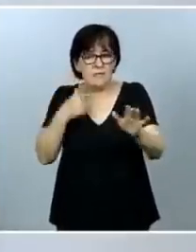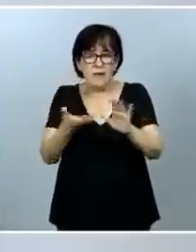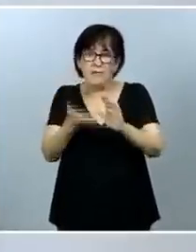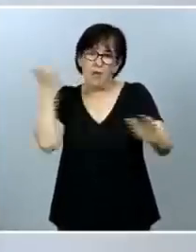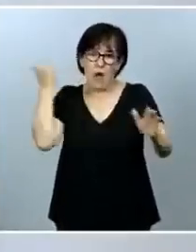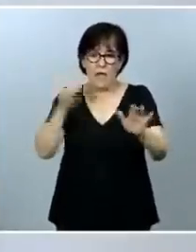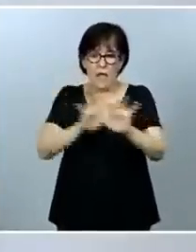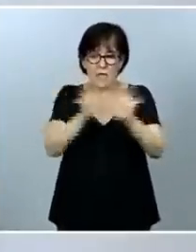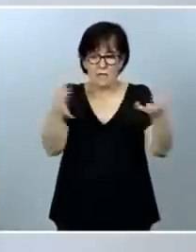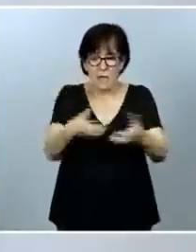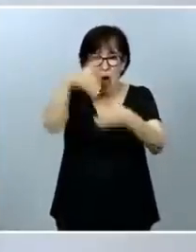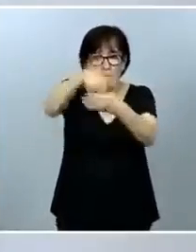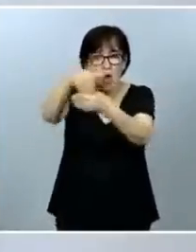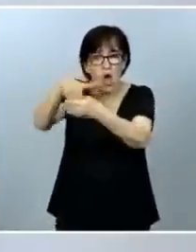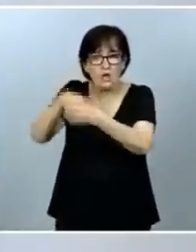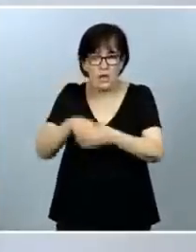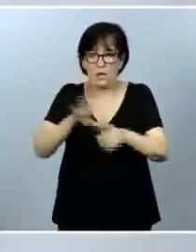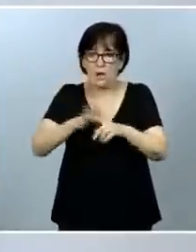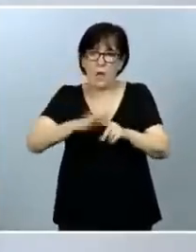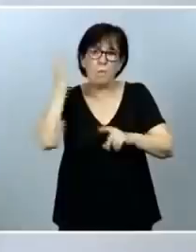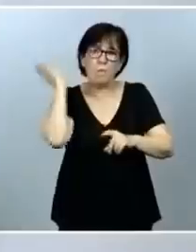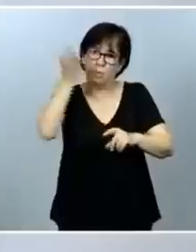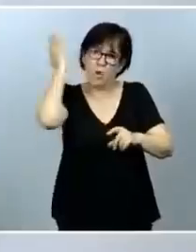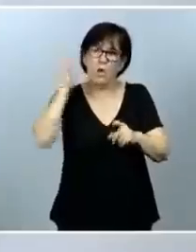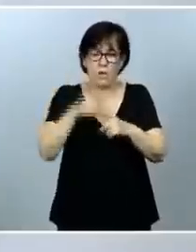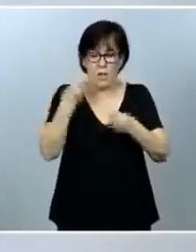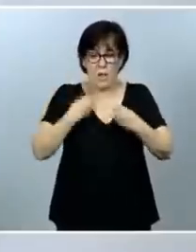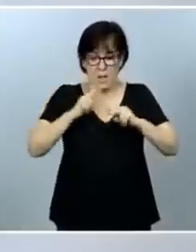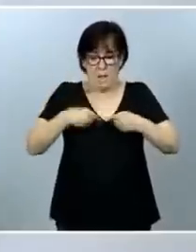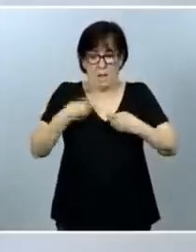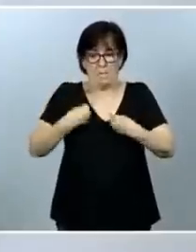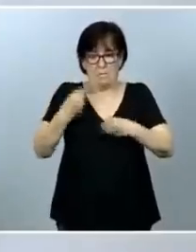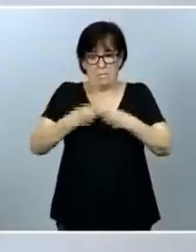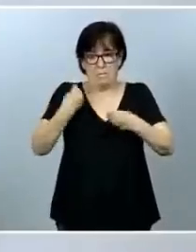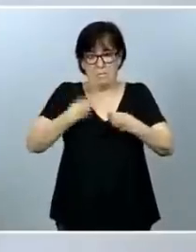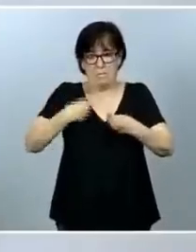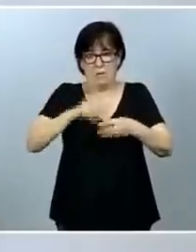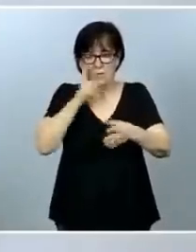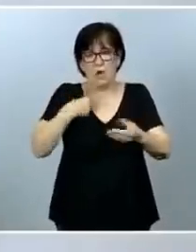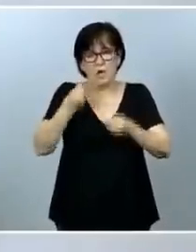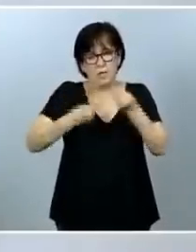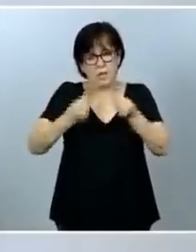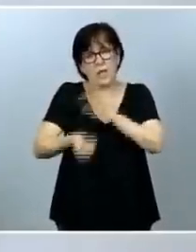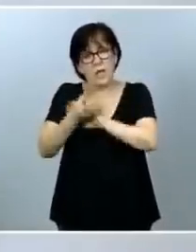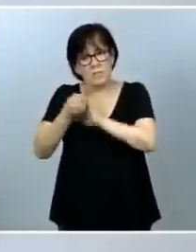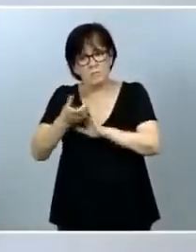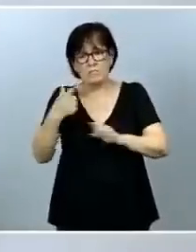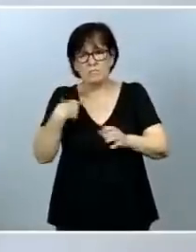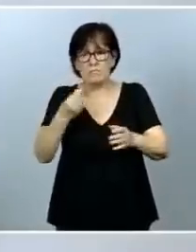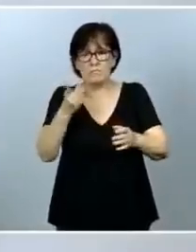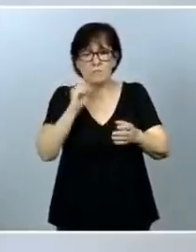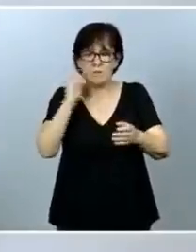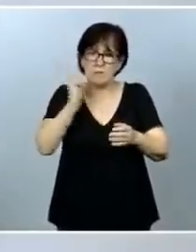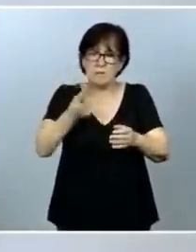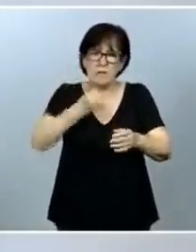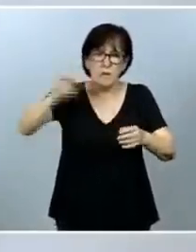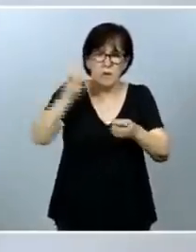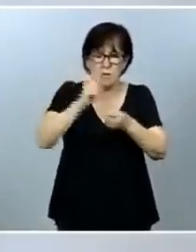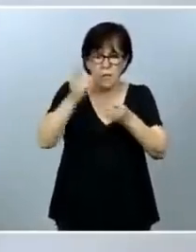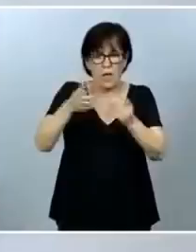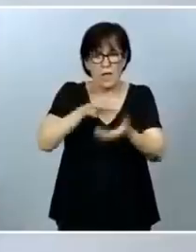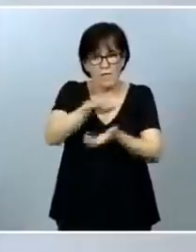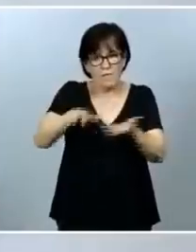contenidos que atenten gravemente contra el mismo. Se crean nuevos tipos delictivos para evitar impunidad en las violencias ejercidas por medios